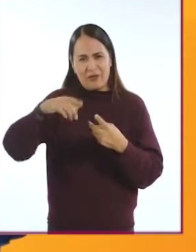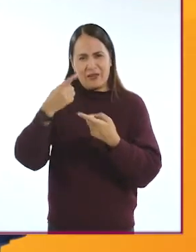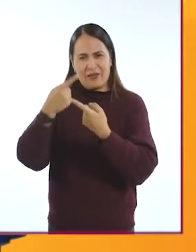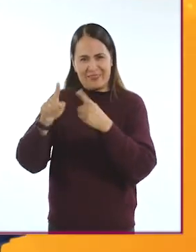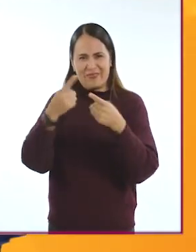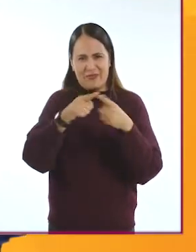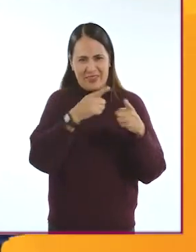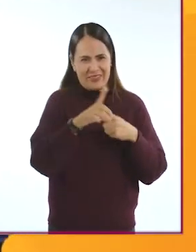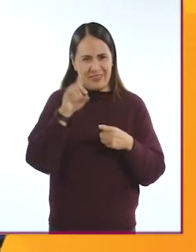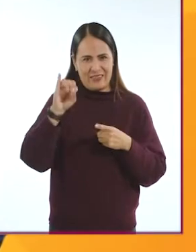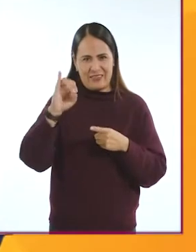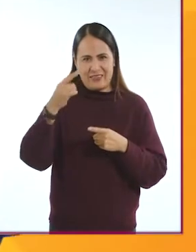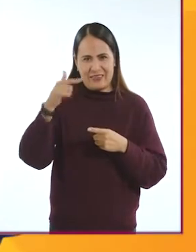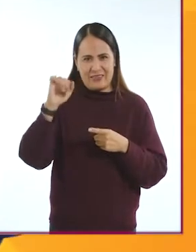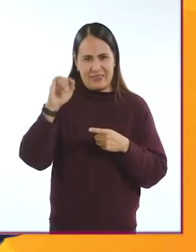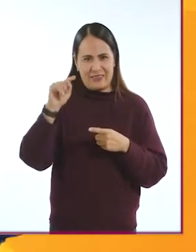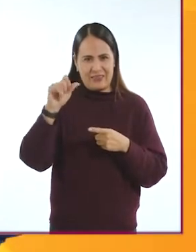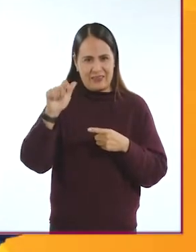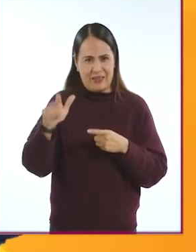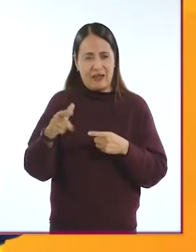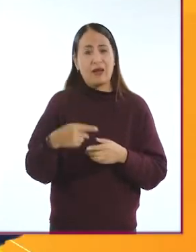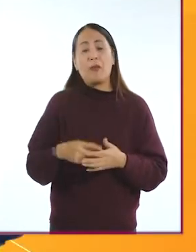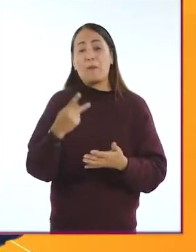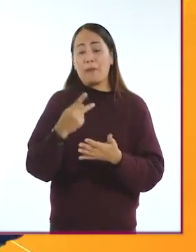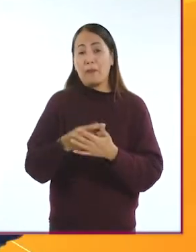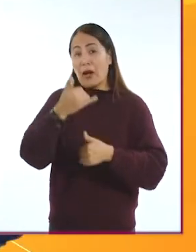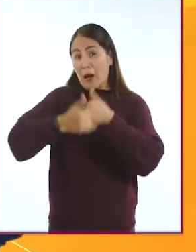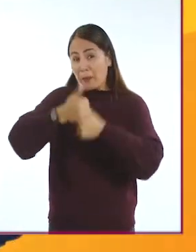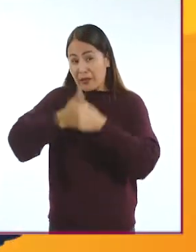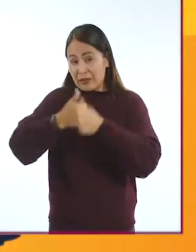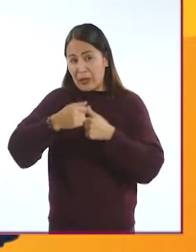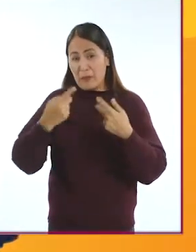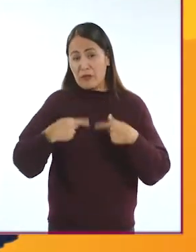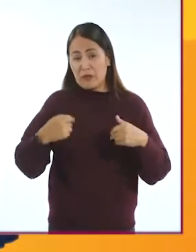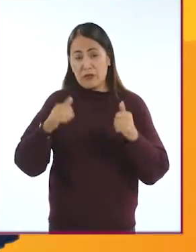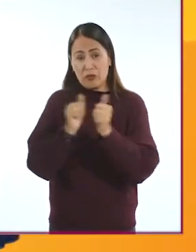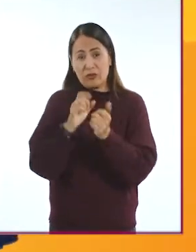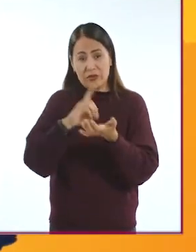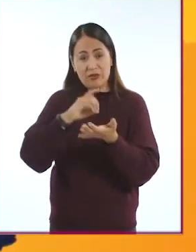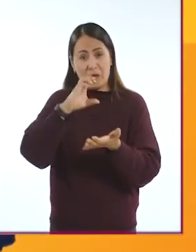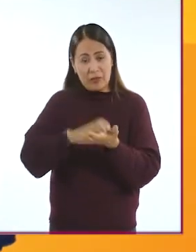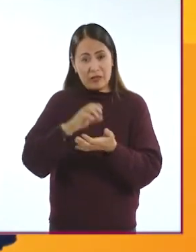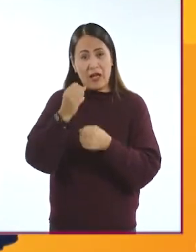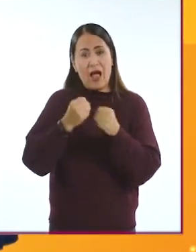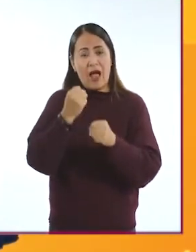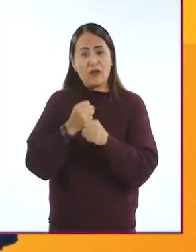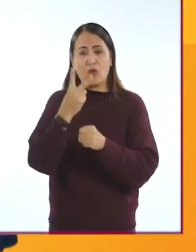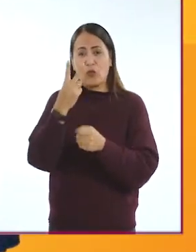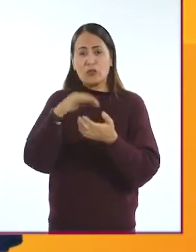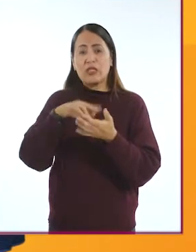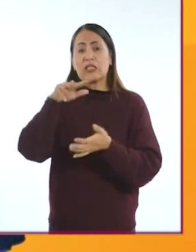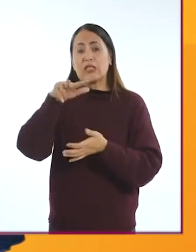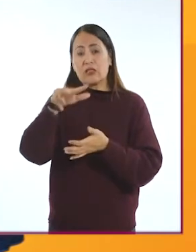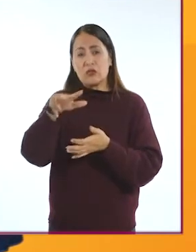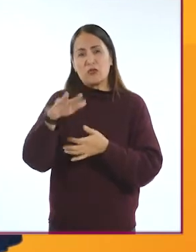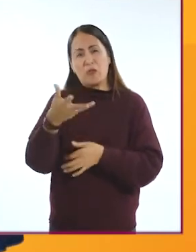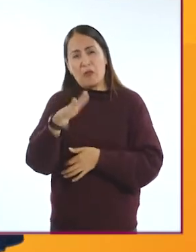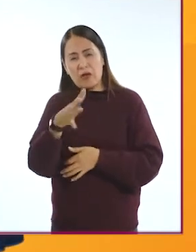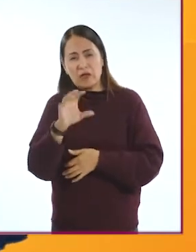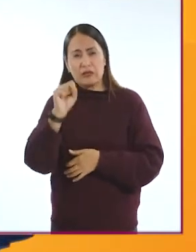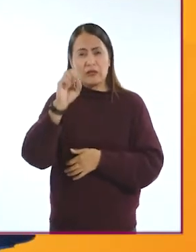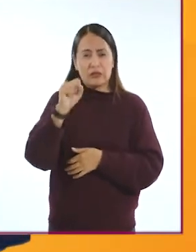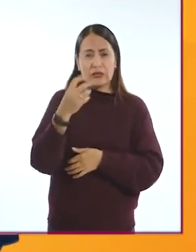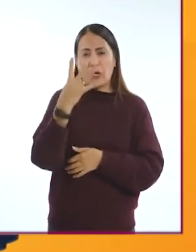SaberesDigitales. De hecho, el primer torneo de videojuegos de personas con discapacidad de eSports fue en 2018. Participaron